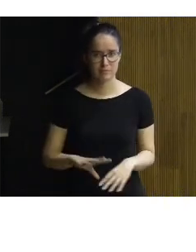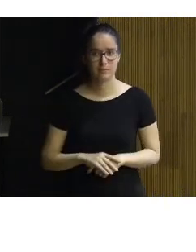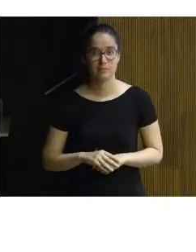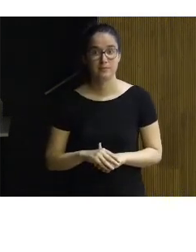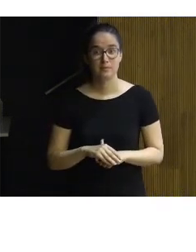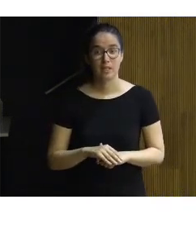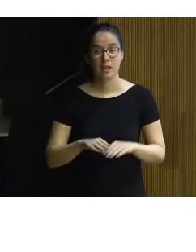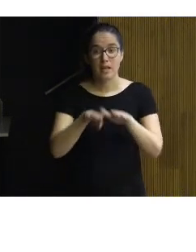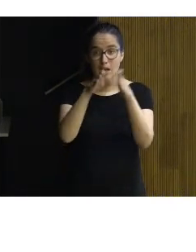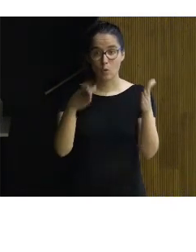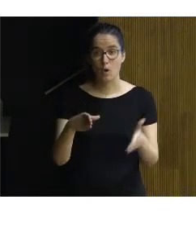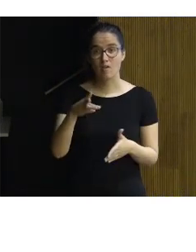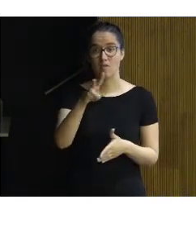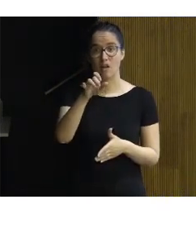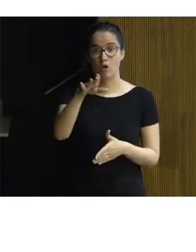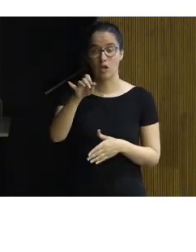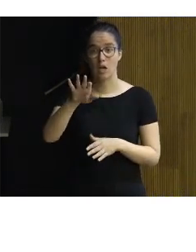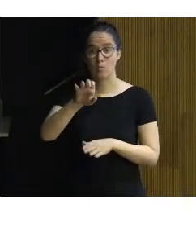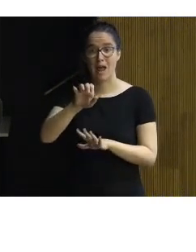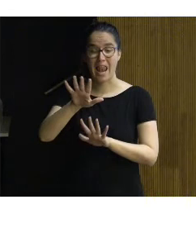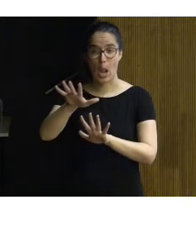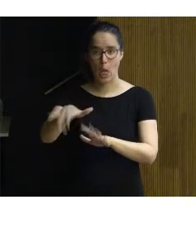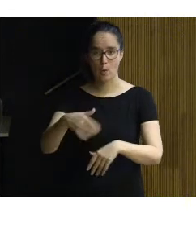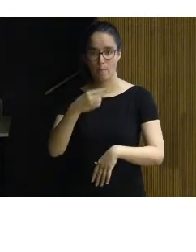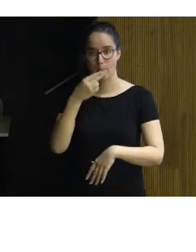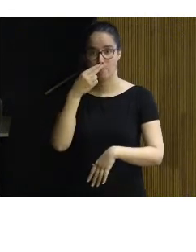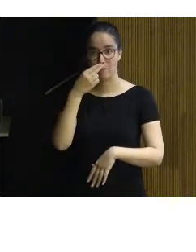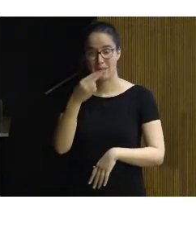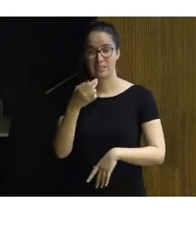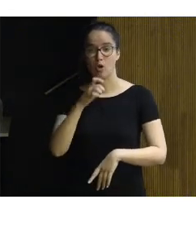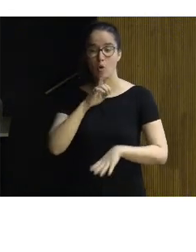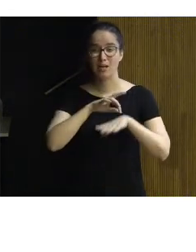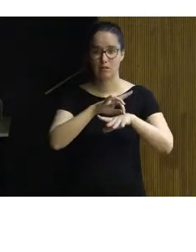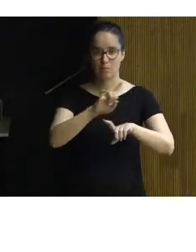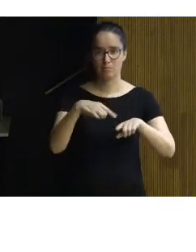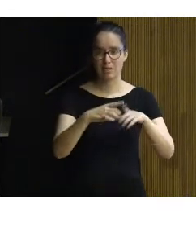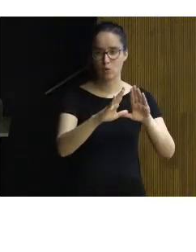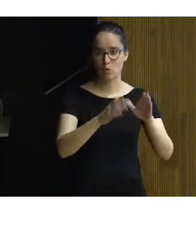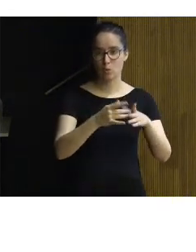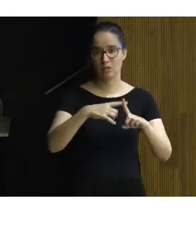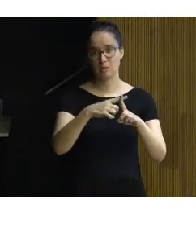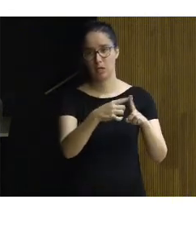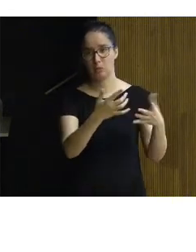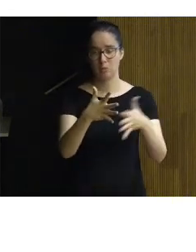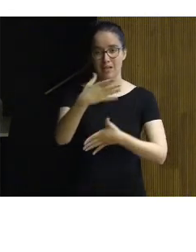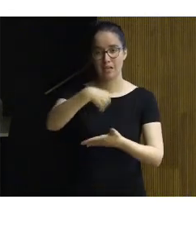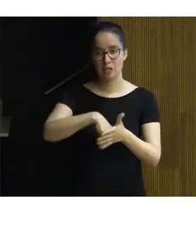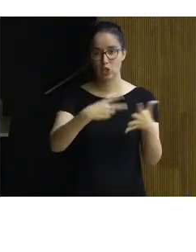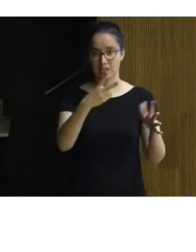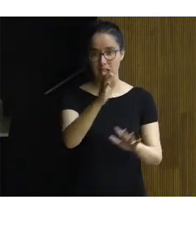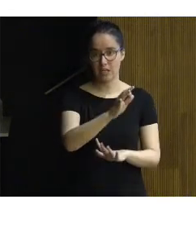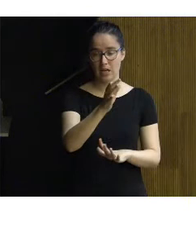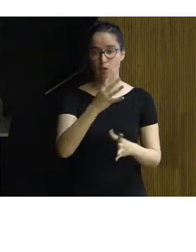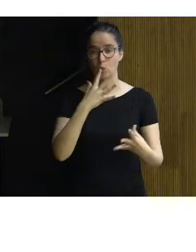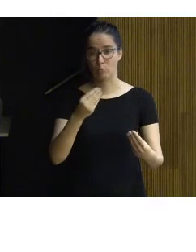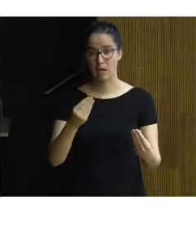En la cueva de Valporquero, en la provincia de León, las visitas se realizan con guía y en grupos. Su temperatura media en el interior es de 7 grados y una